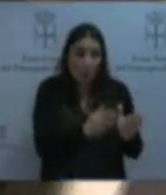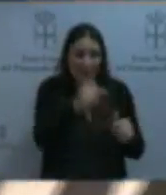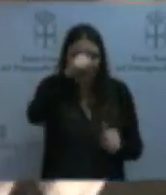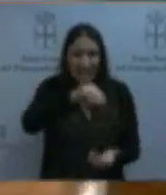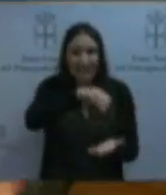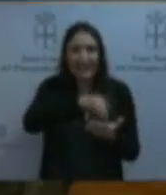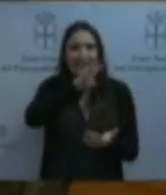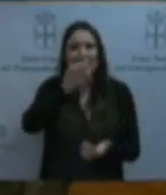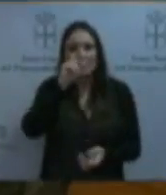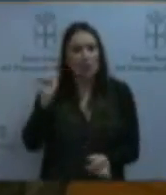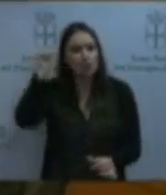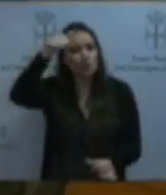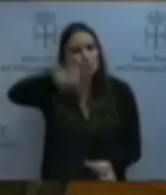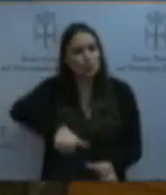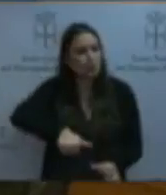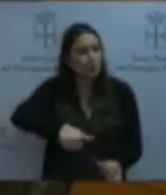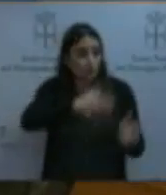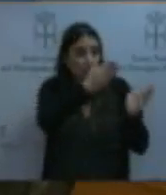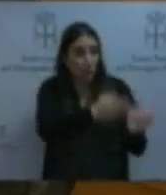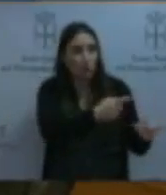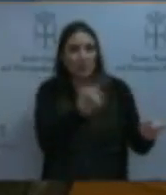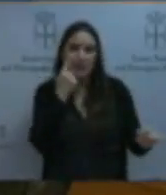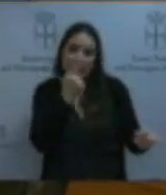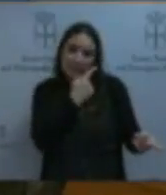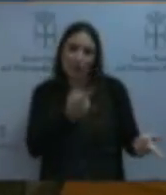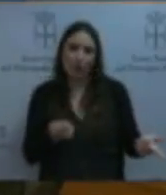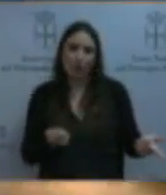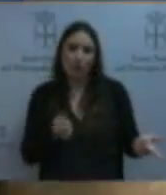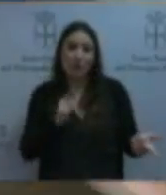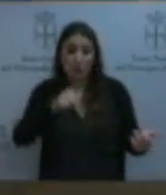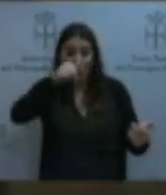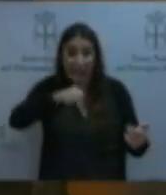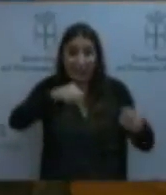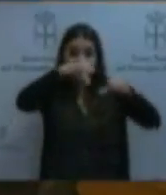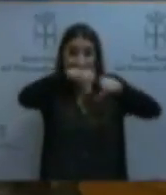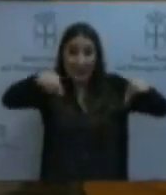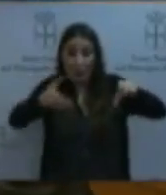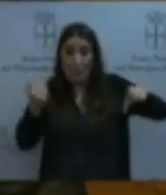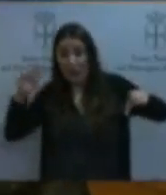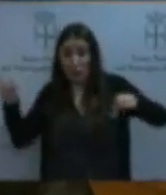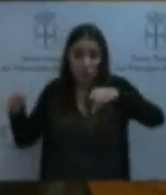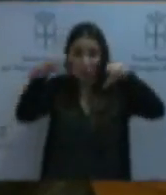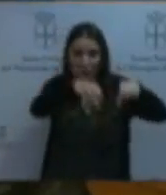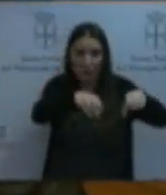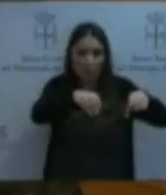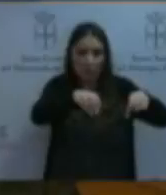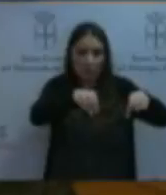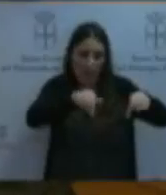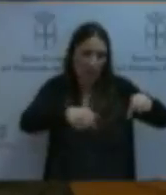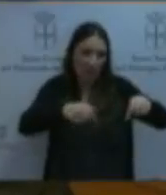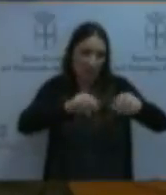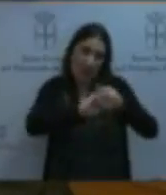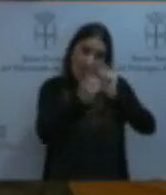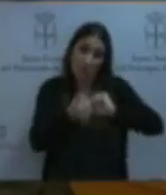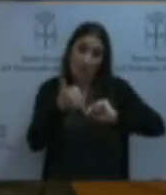edificio, señor consejero. Habrá sido testigo de algo más que el cambio de canalones. Y créame que las vecinas y los vecinos de Cangas de